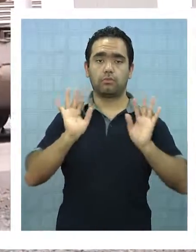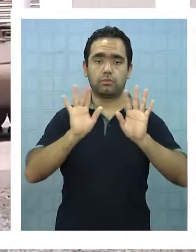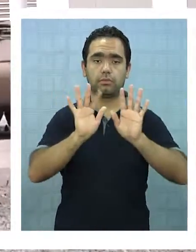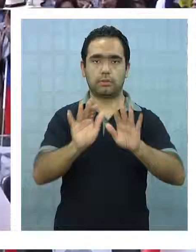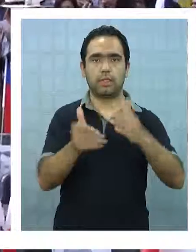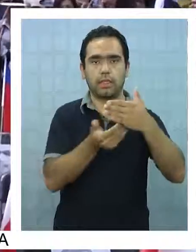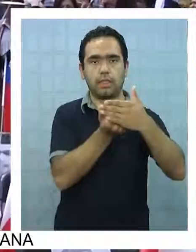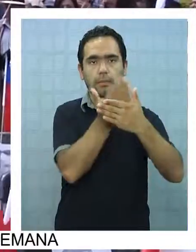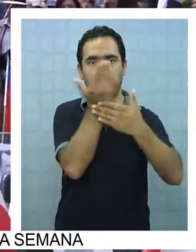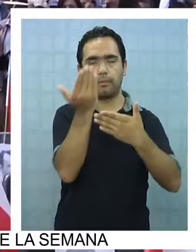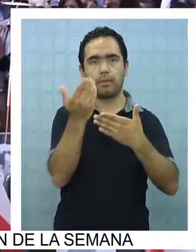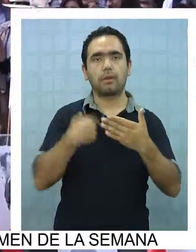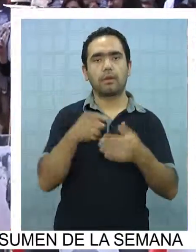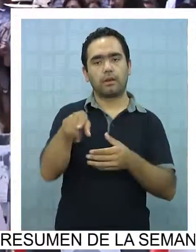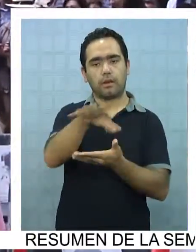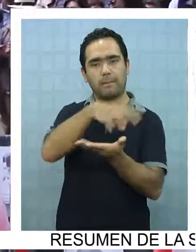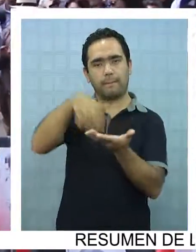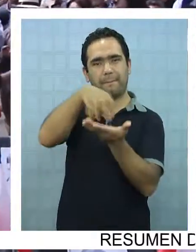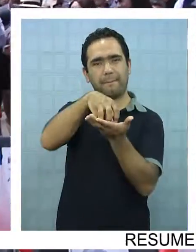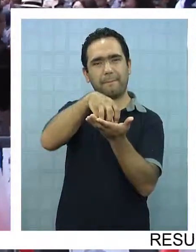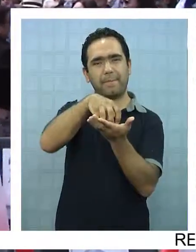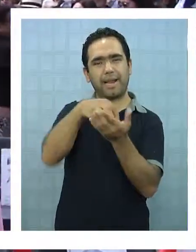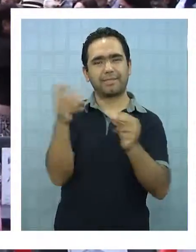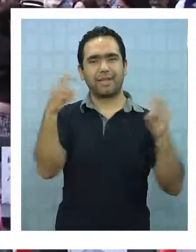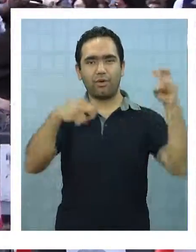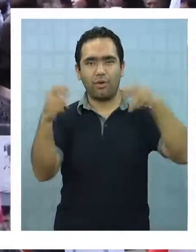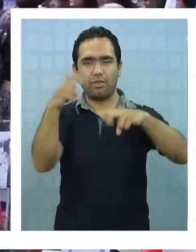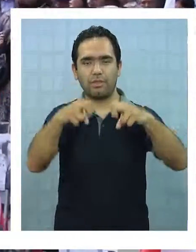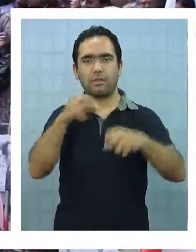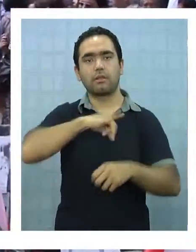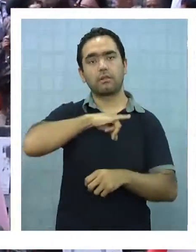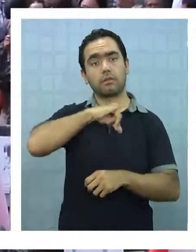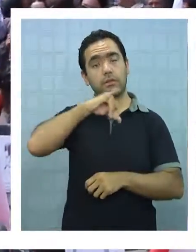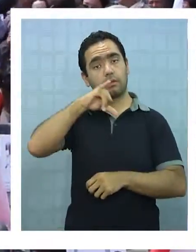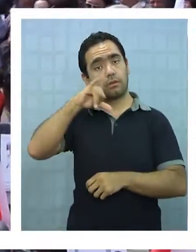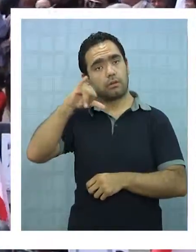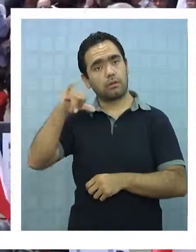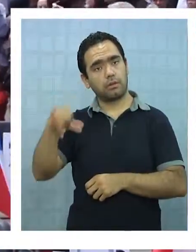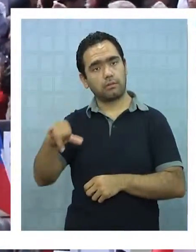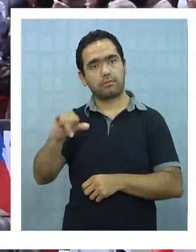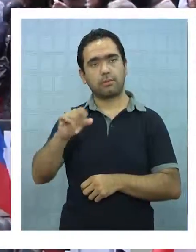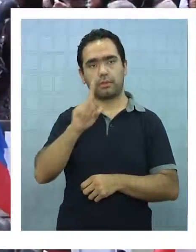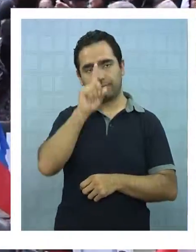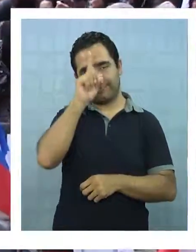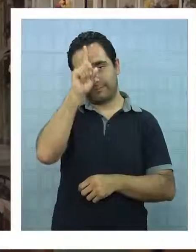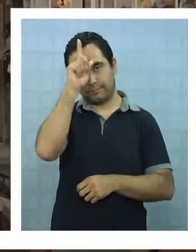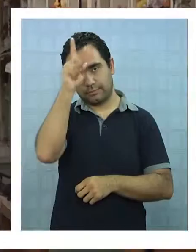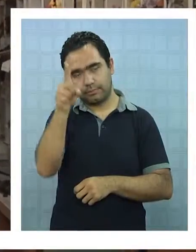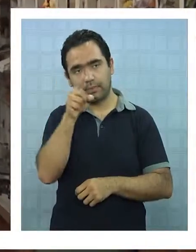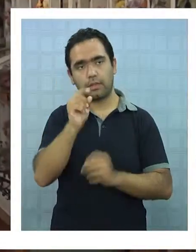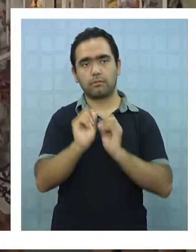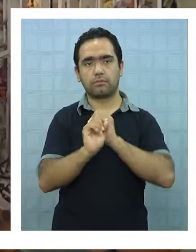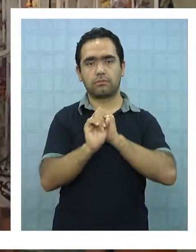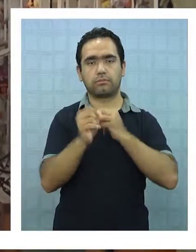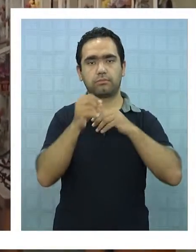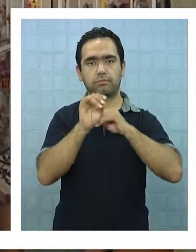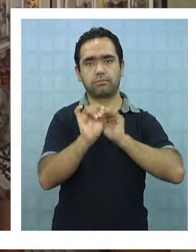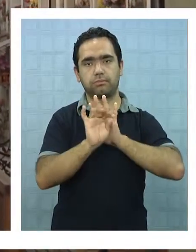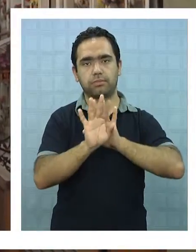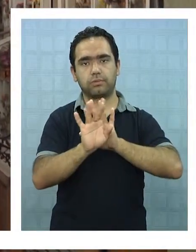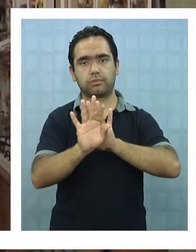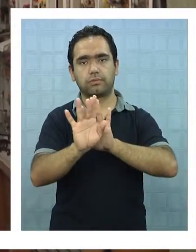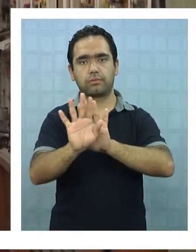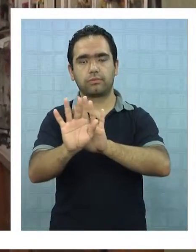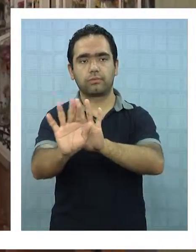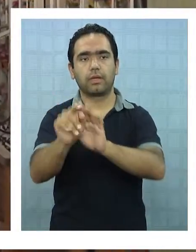bien temprano con un acto en la Plaza Cóndel, en donde posteriormente se realizó la tradicional romería hacia el mausoleo para que nunca más